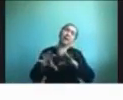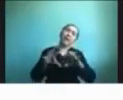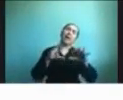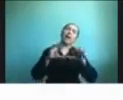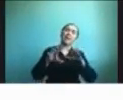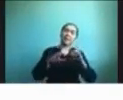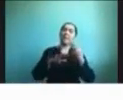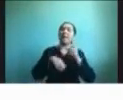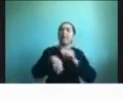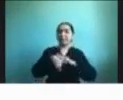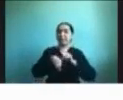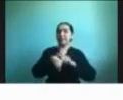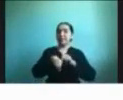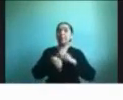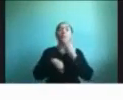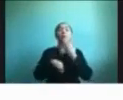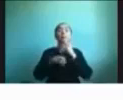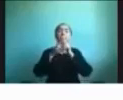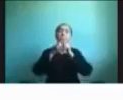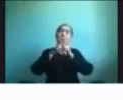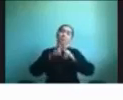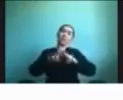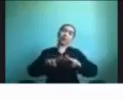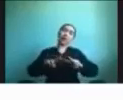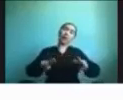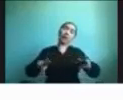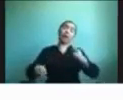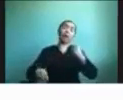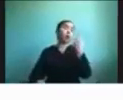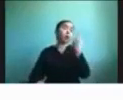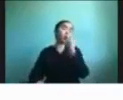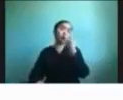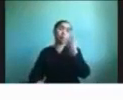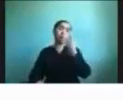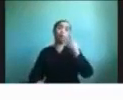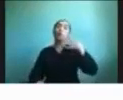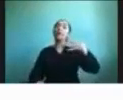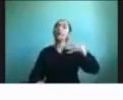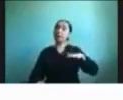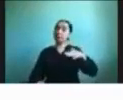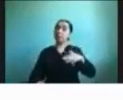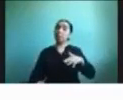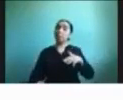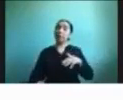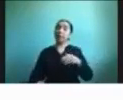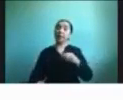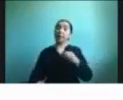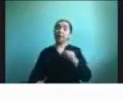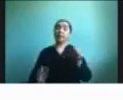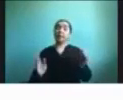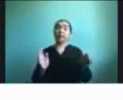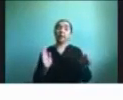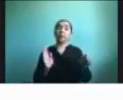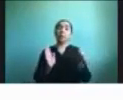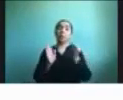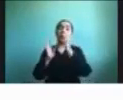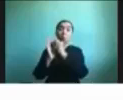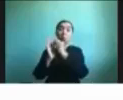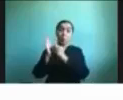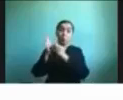tiempo de estar tranquilos de estar tal vez a solas y eso también es importante señalarlo en esta rutina